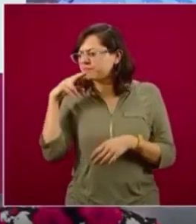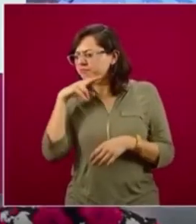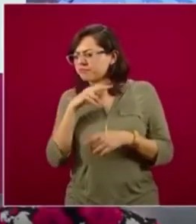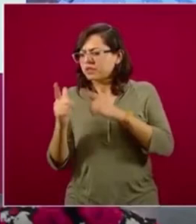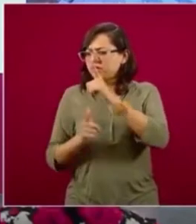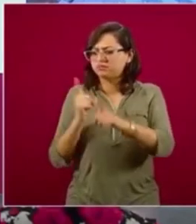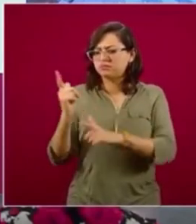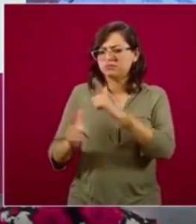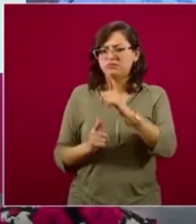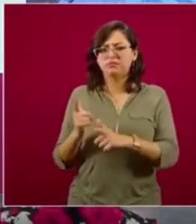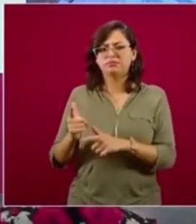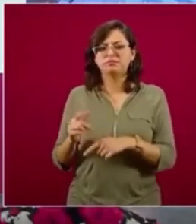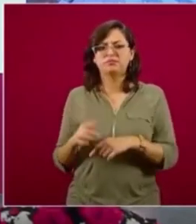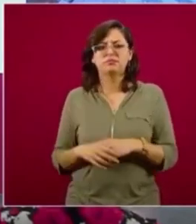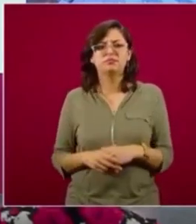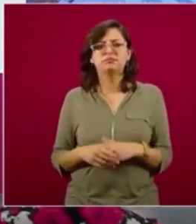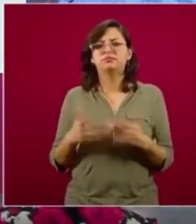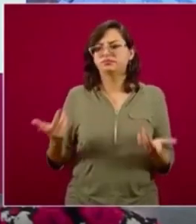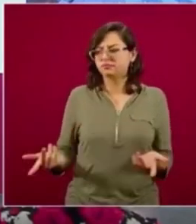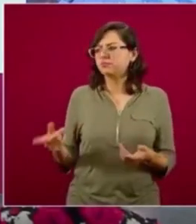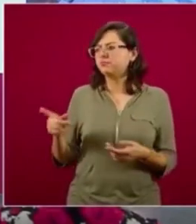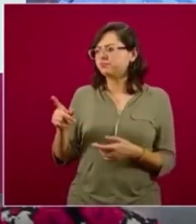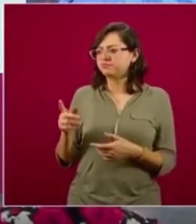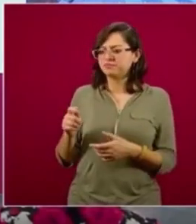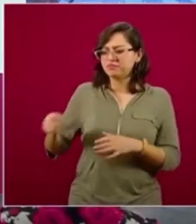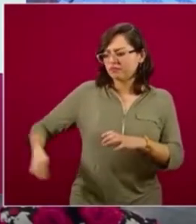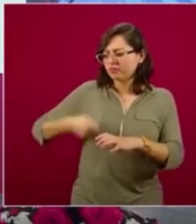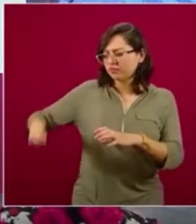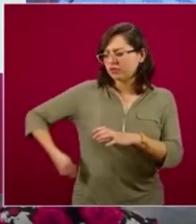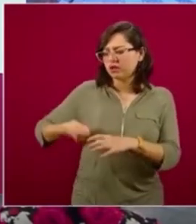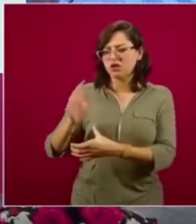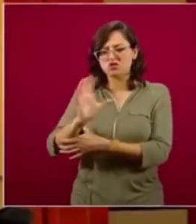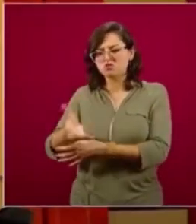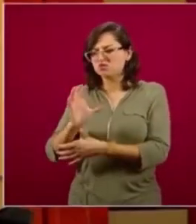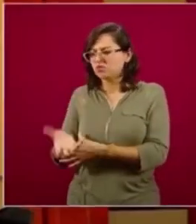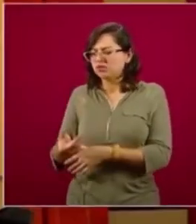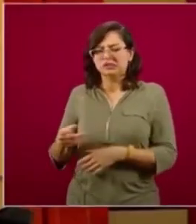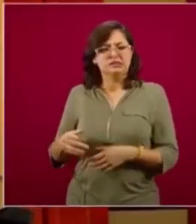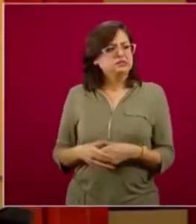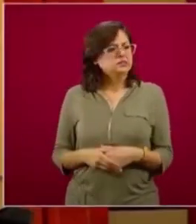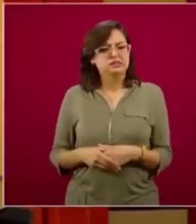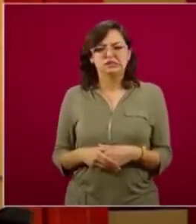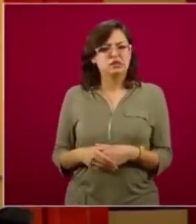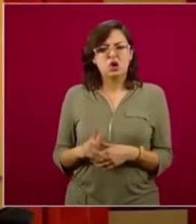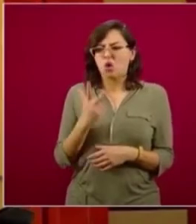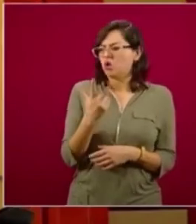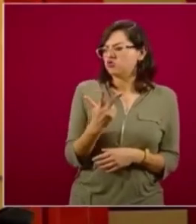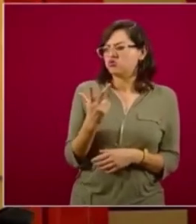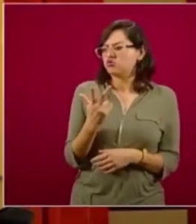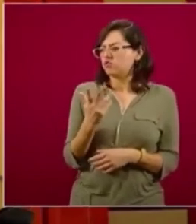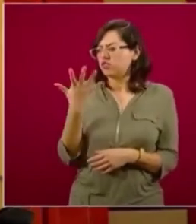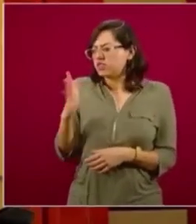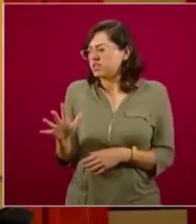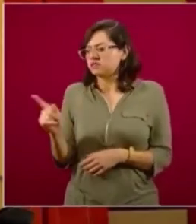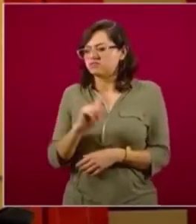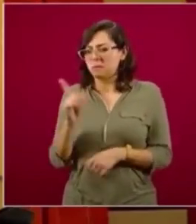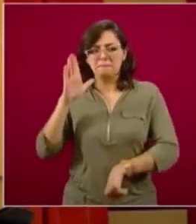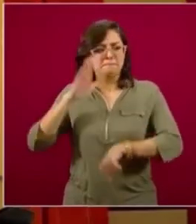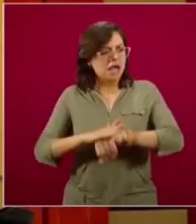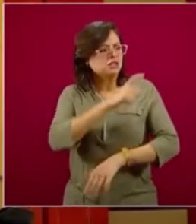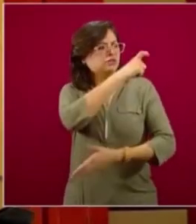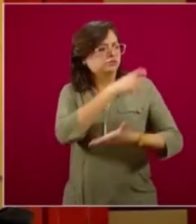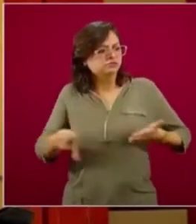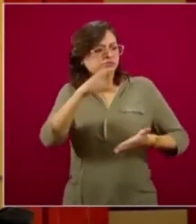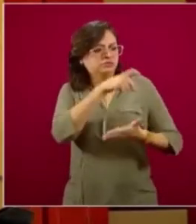revolvedoras para incrementar su rendimiento y poder terminar este camino el año pasado. O fue uno de los que